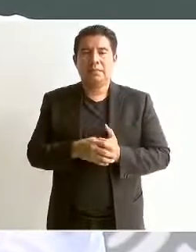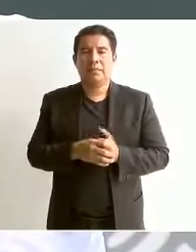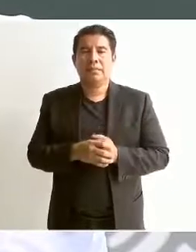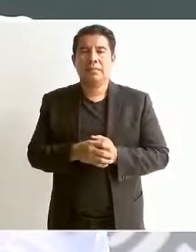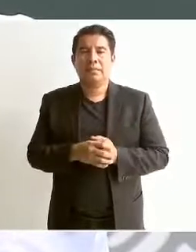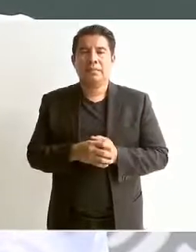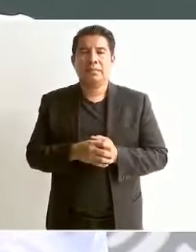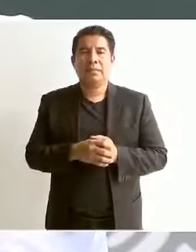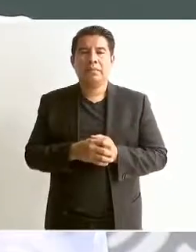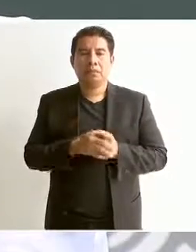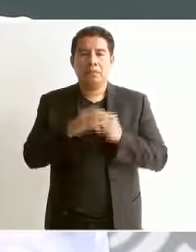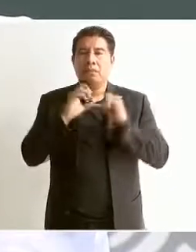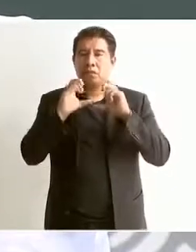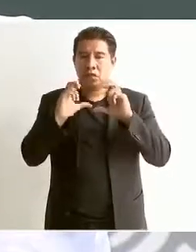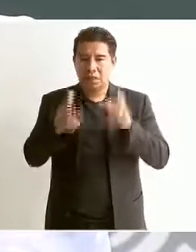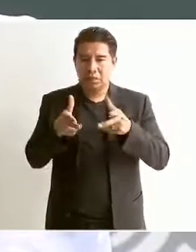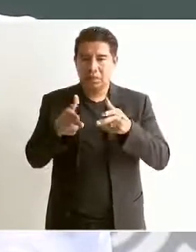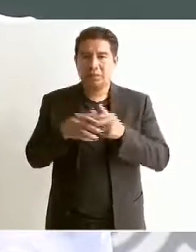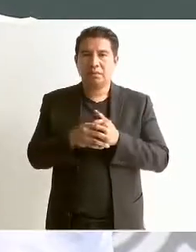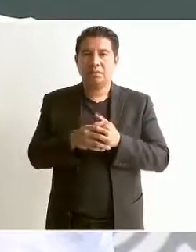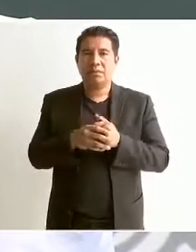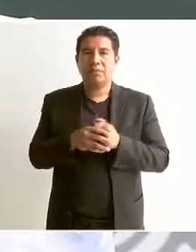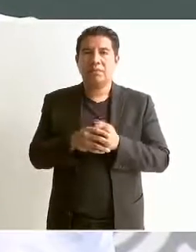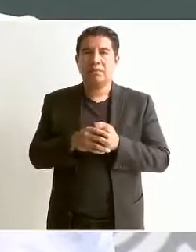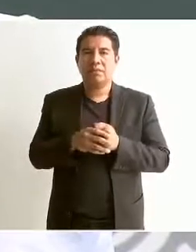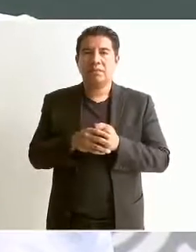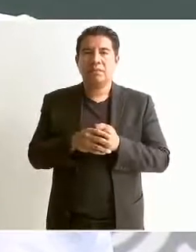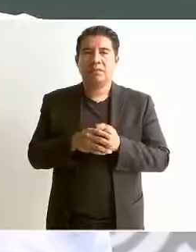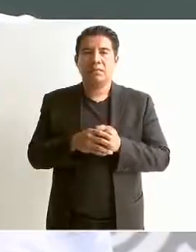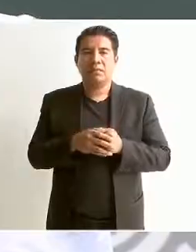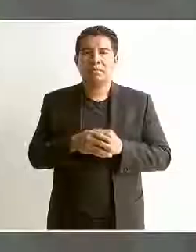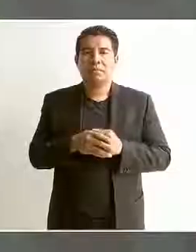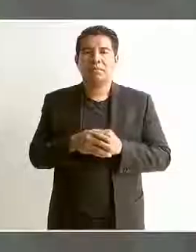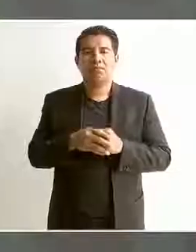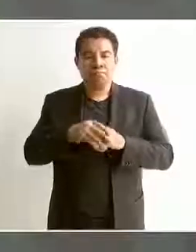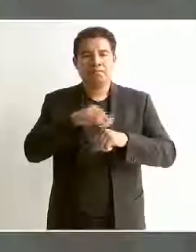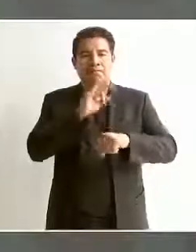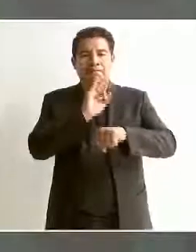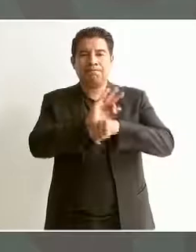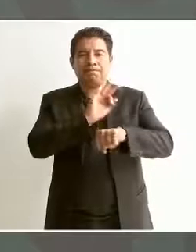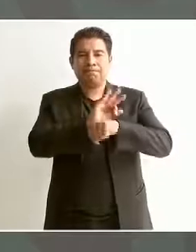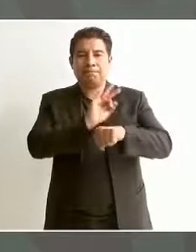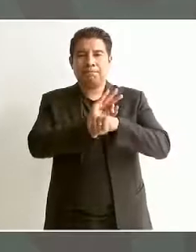En Chiapas esto favorece